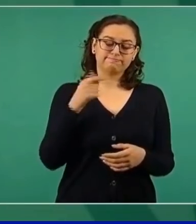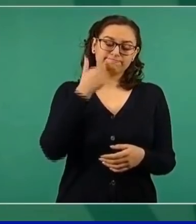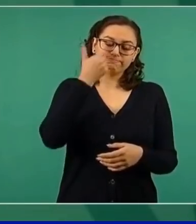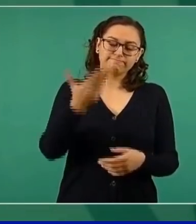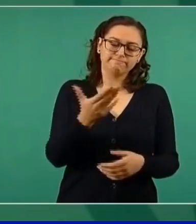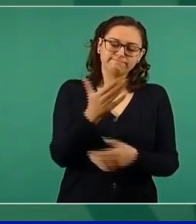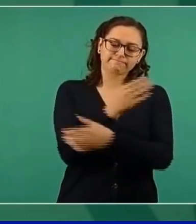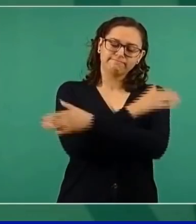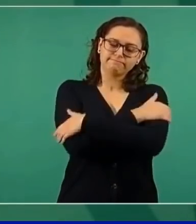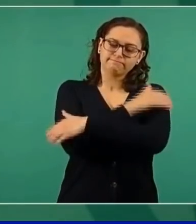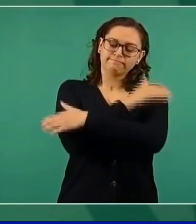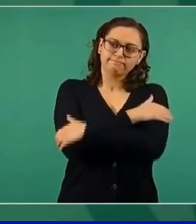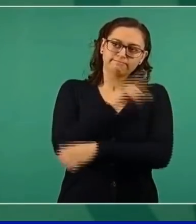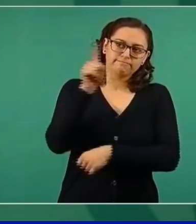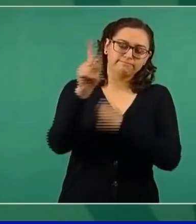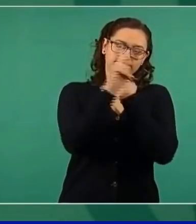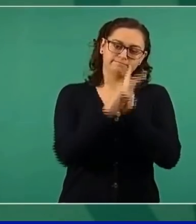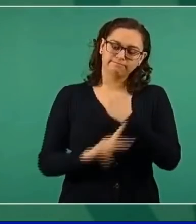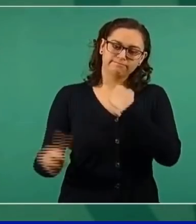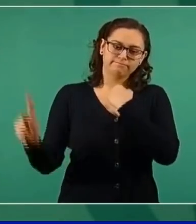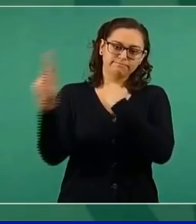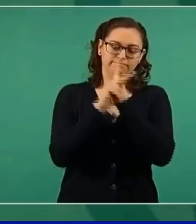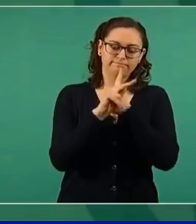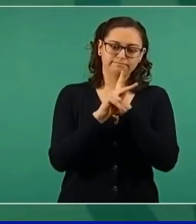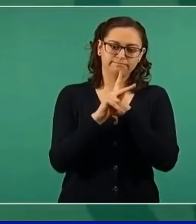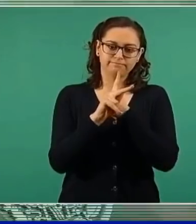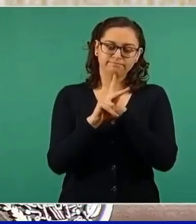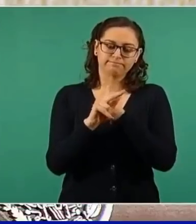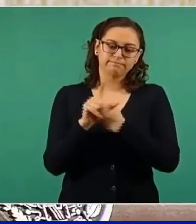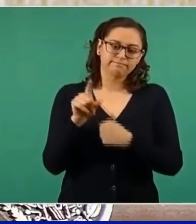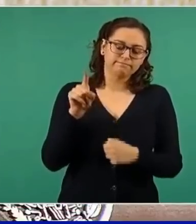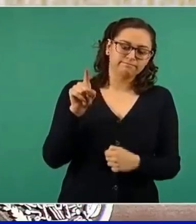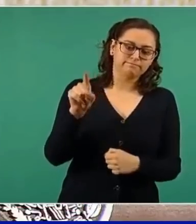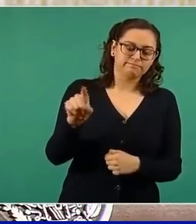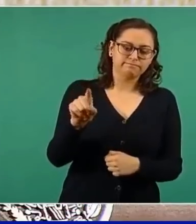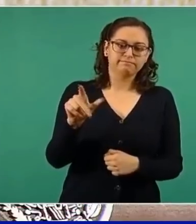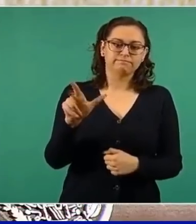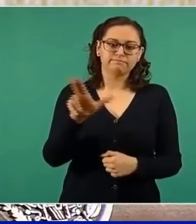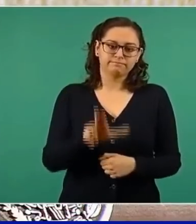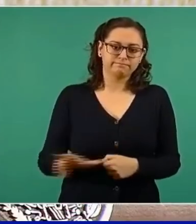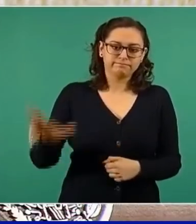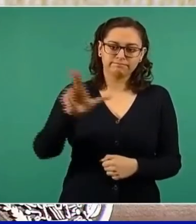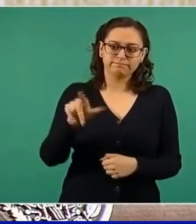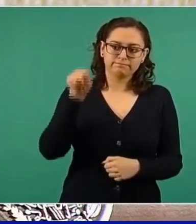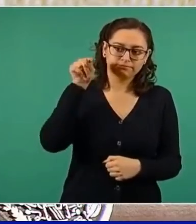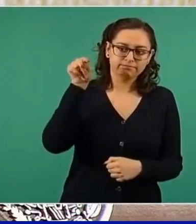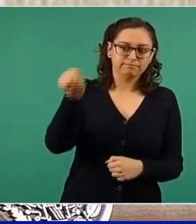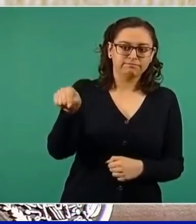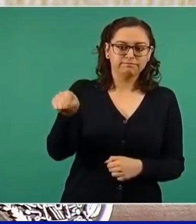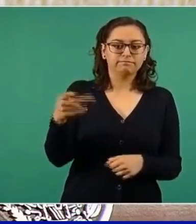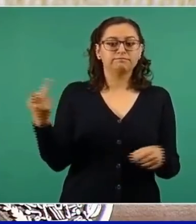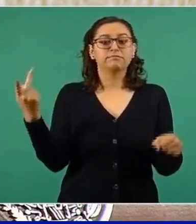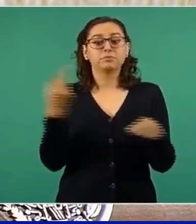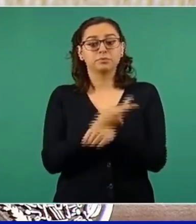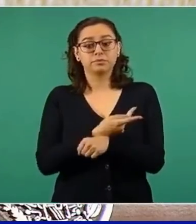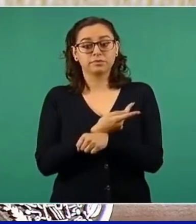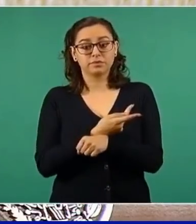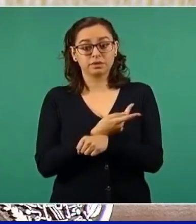por el lamentable asesinato del